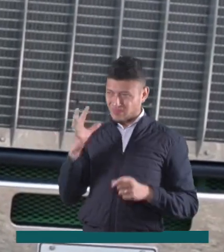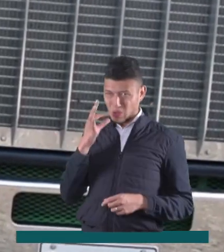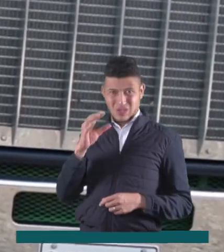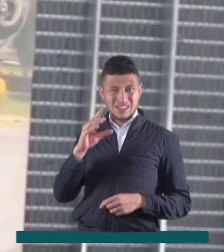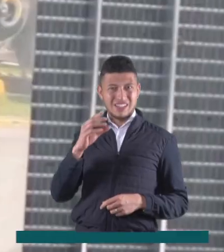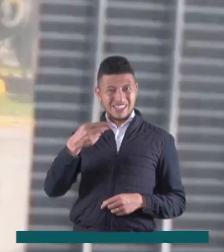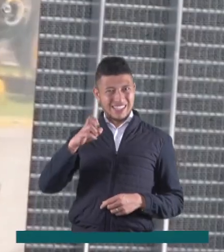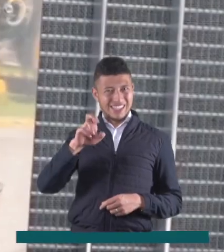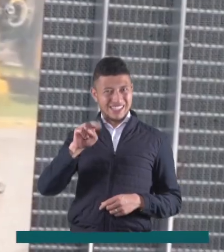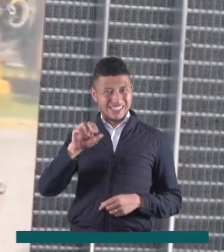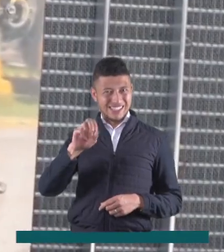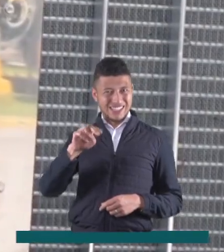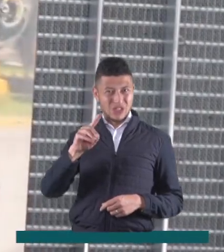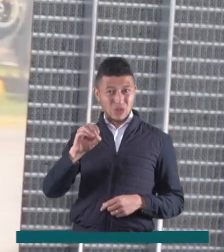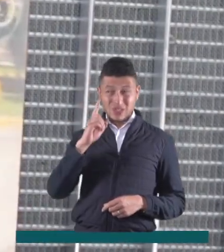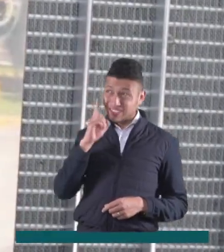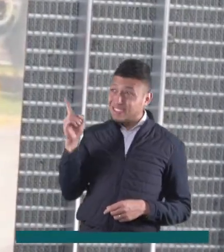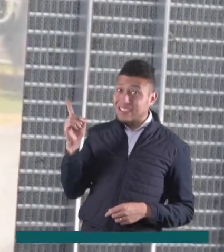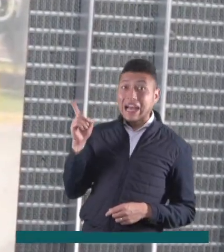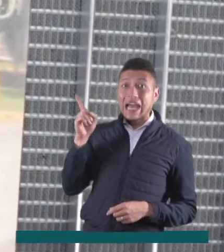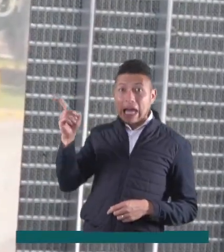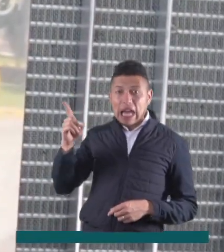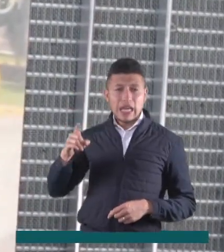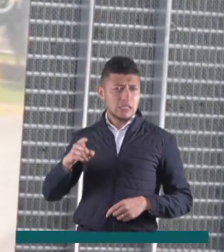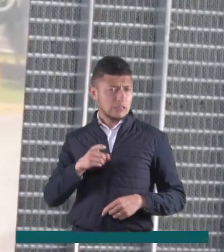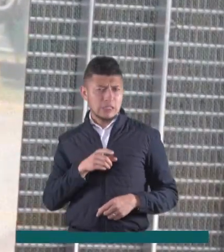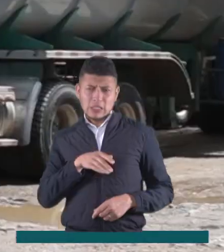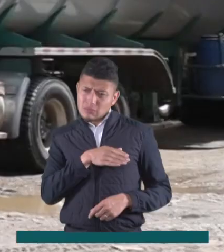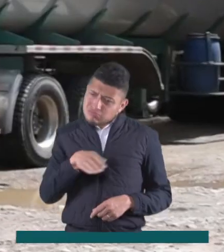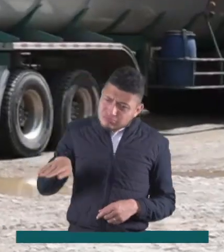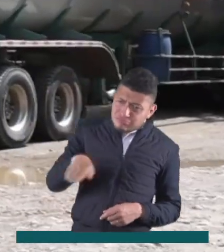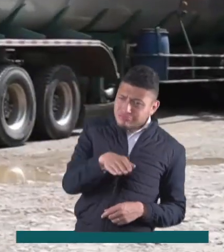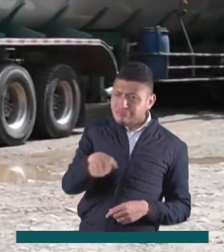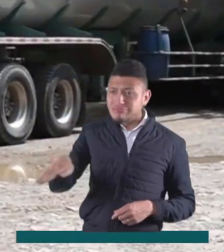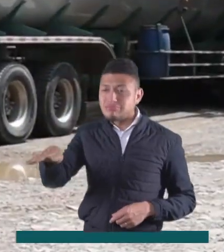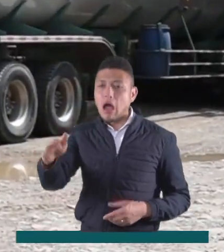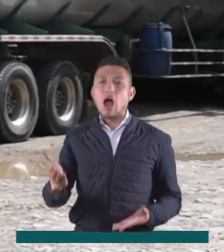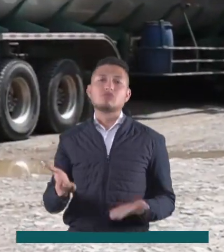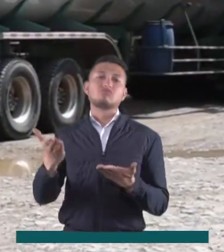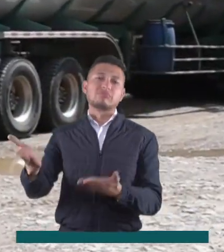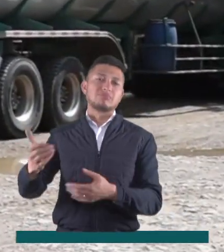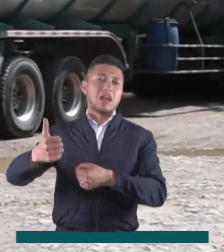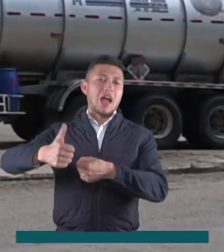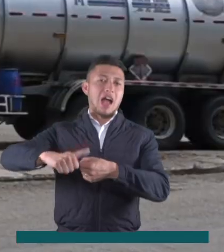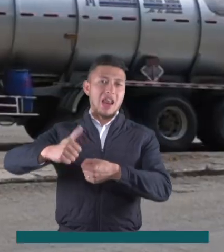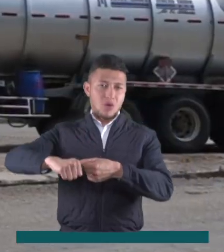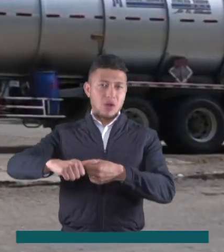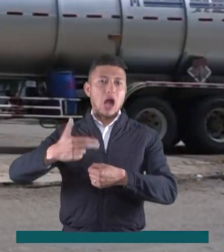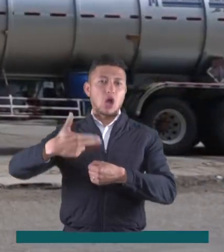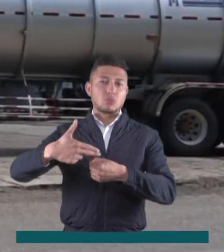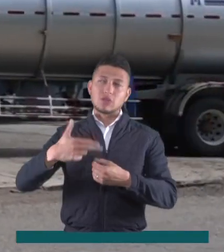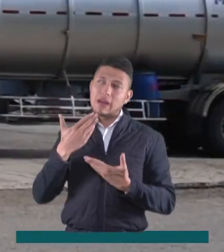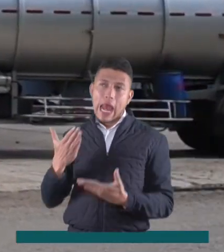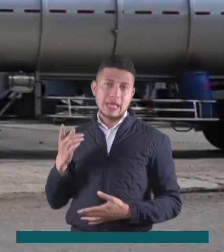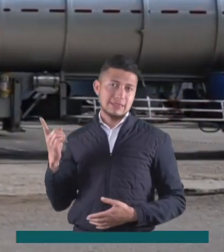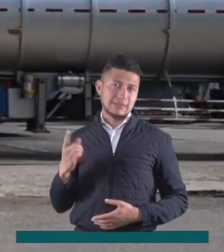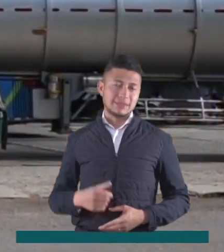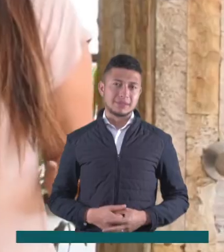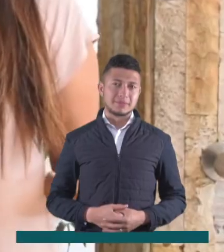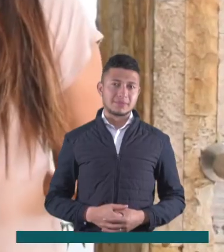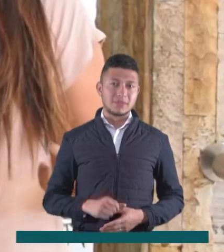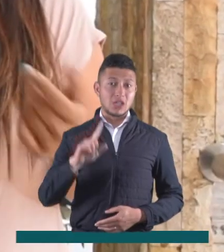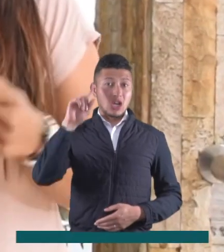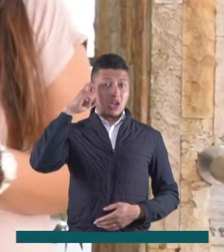personas como Don Hernando, que hacen toda esta travesía, es que el departamento de Arauca cuenta actualmente con combustible.